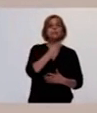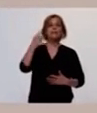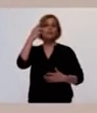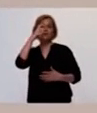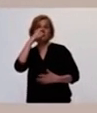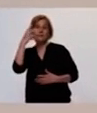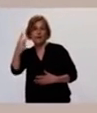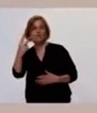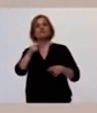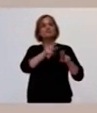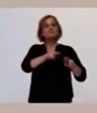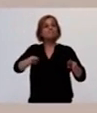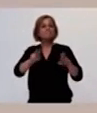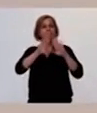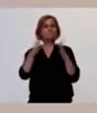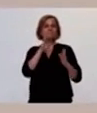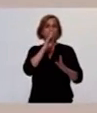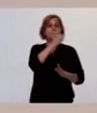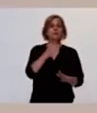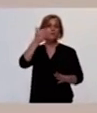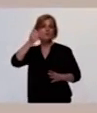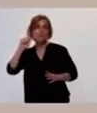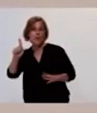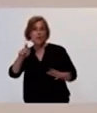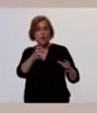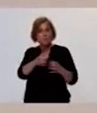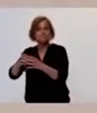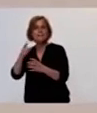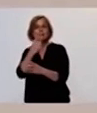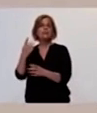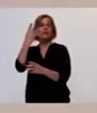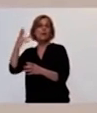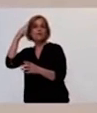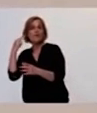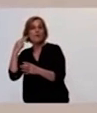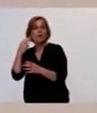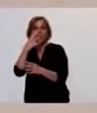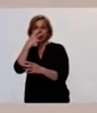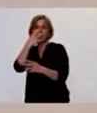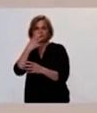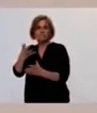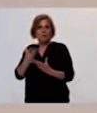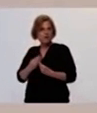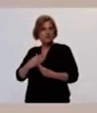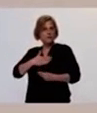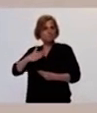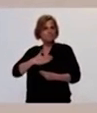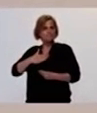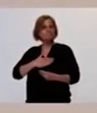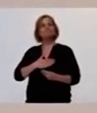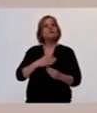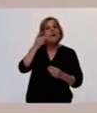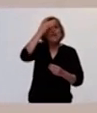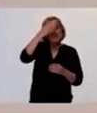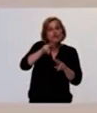intensiva, 161 pacientes, de los cuales 149 están en asistencia mecánica respiratoria y